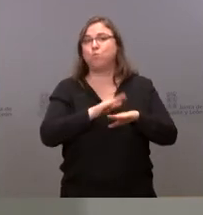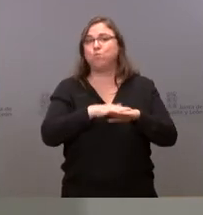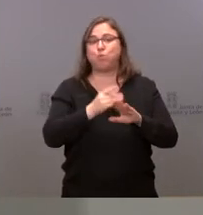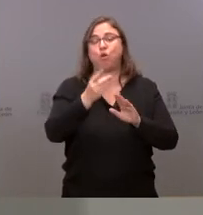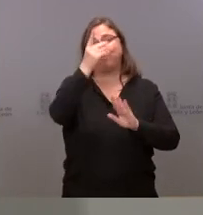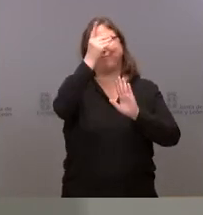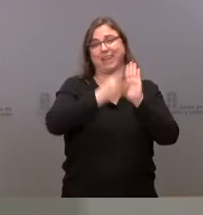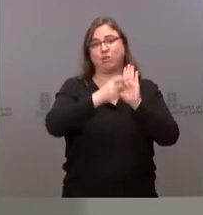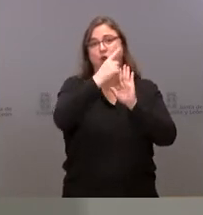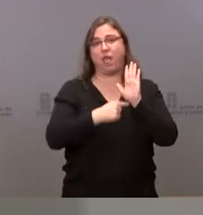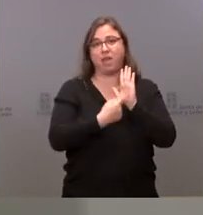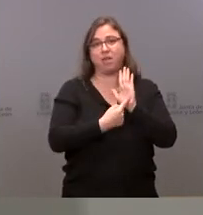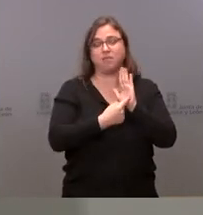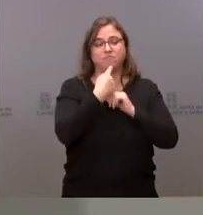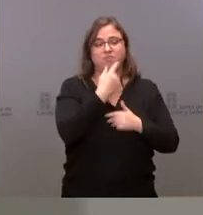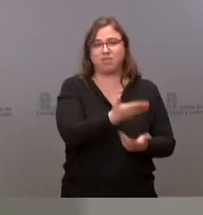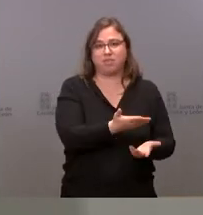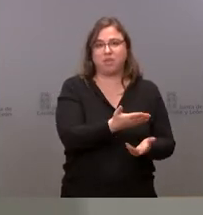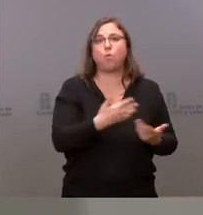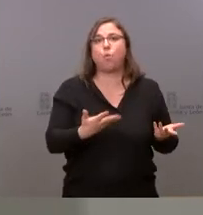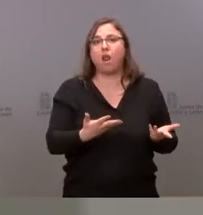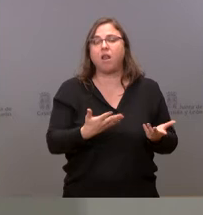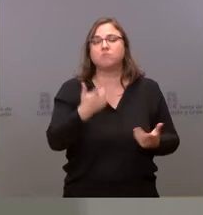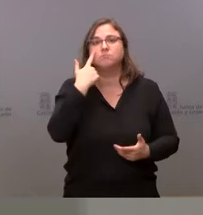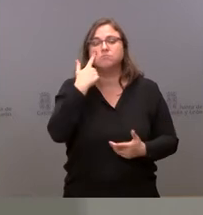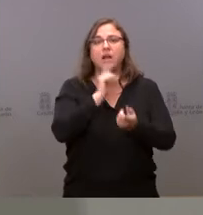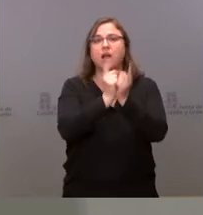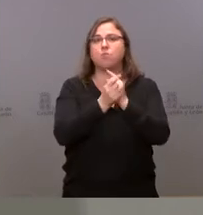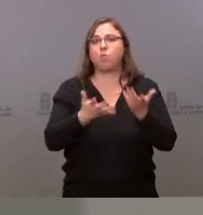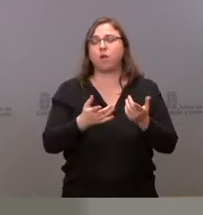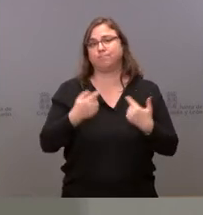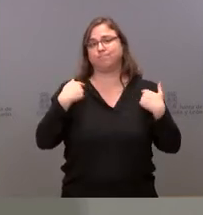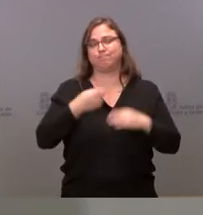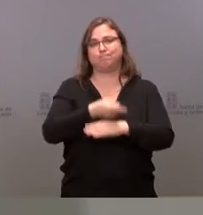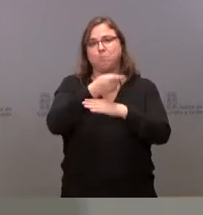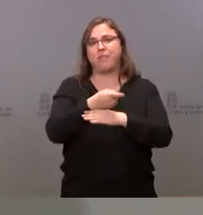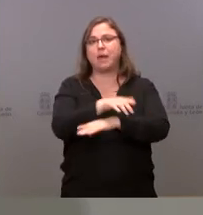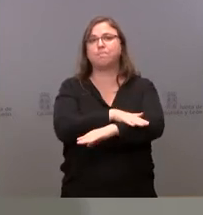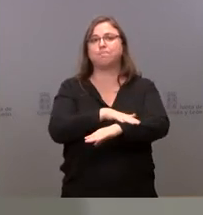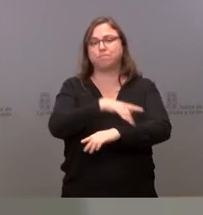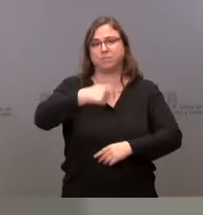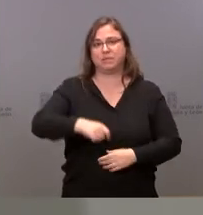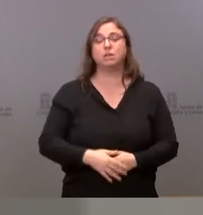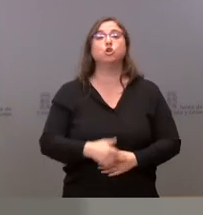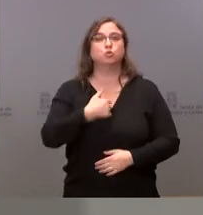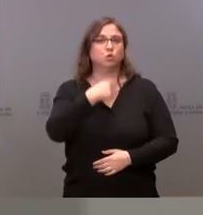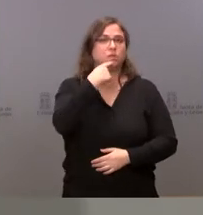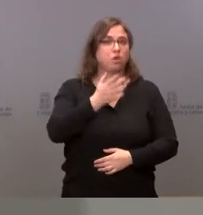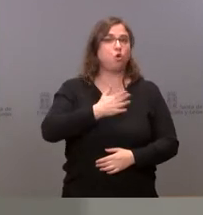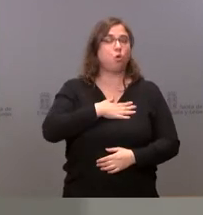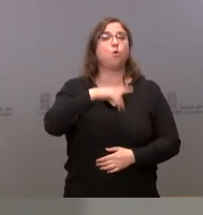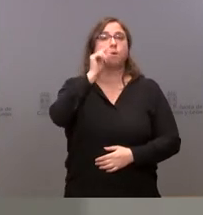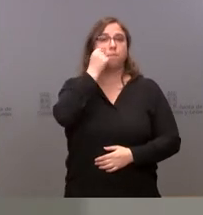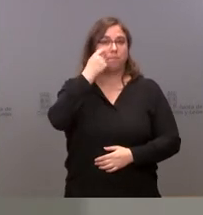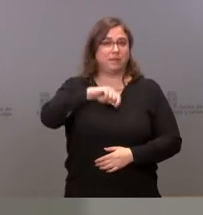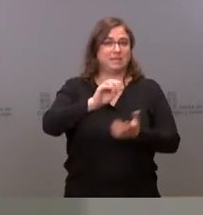ley el que tiene que establecer por parte del gobierno cuáles son los cambios en la utilización de las mascarillas yo sí le puedo decir lo que el presidente de la junta de acción pidió en la conferencia de